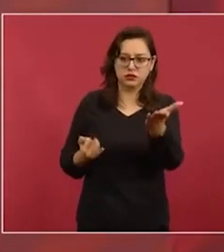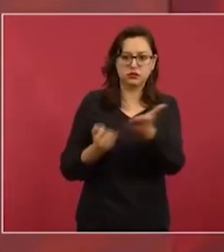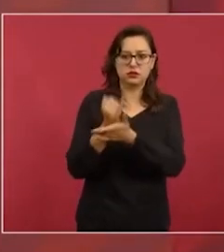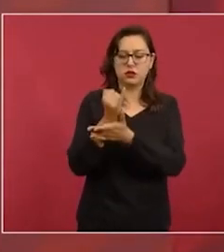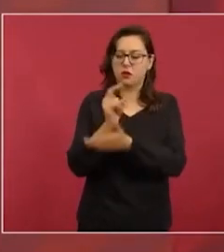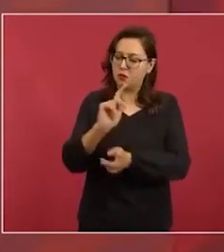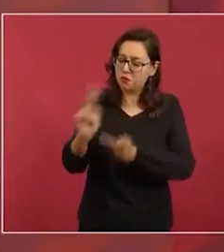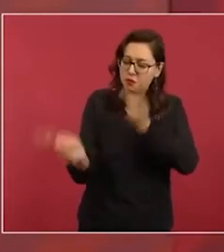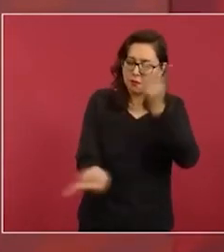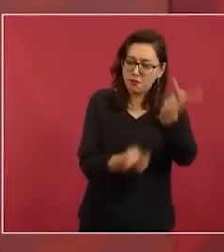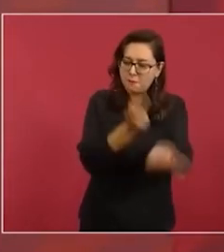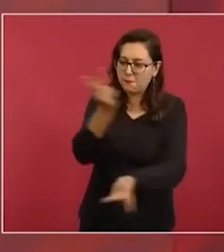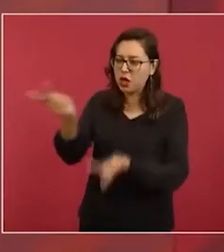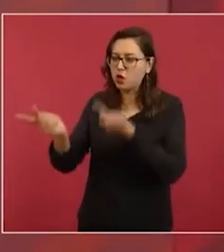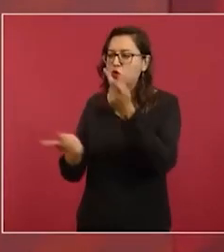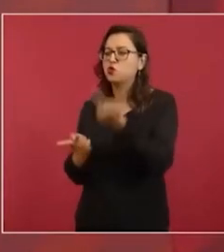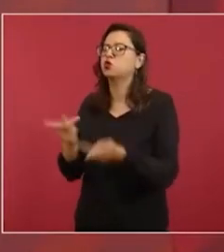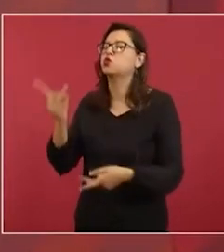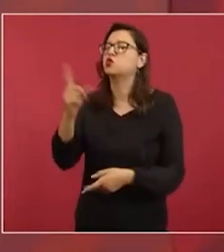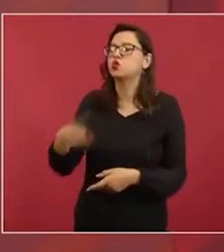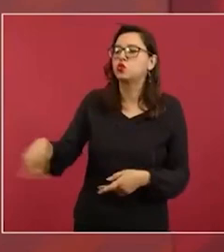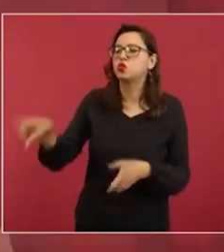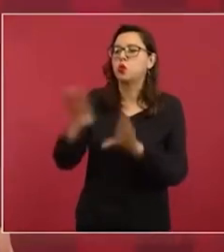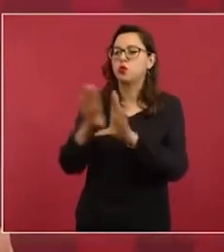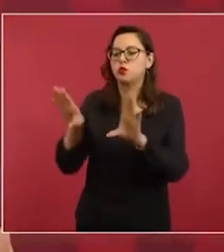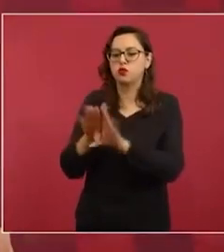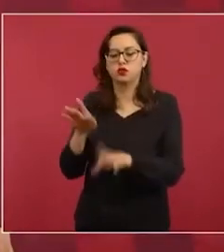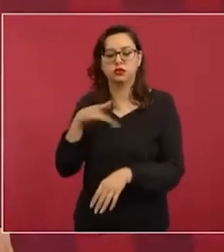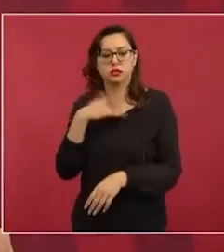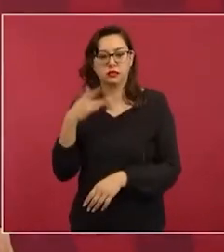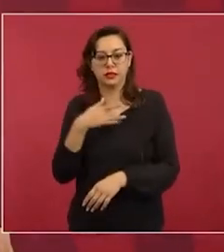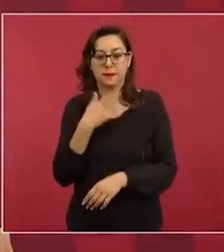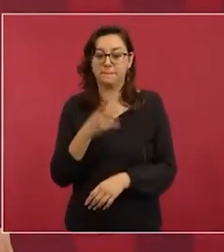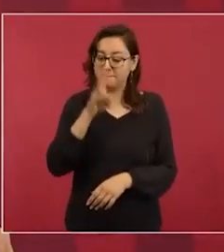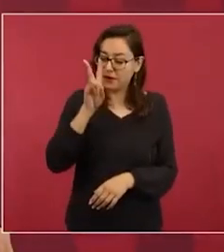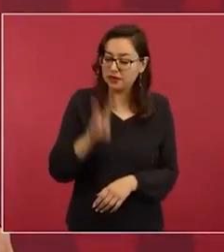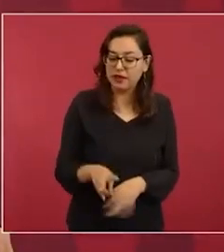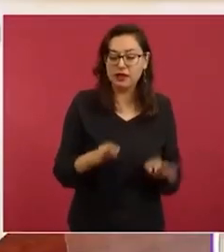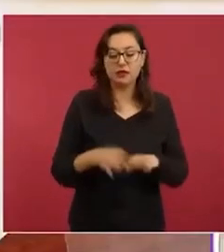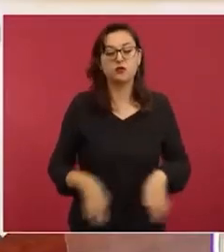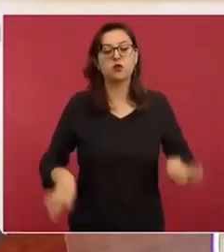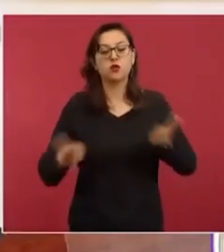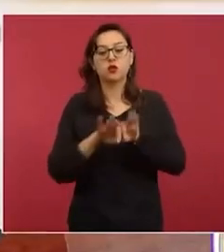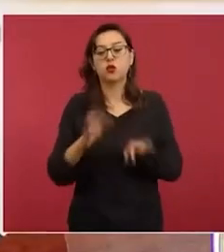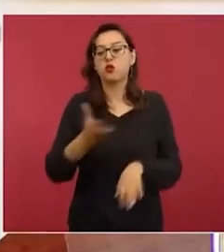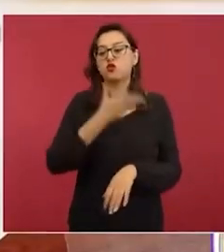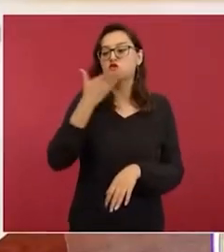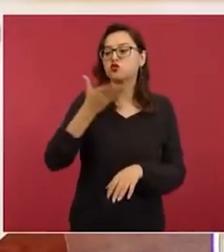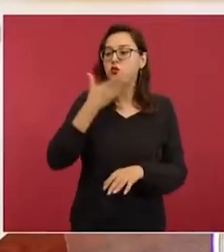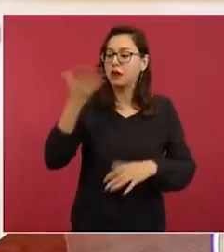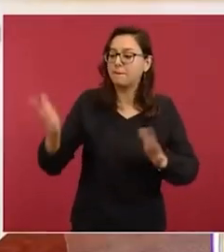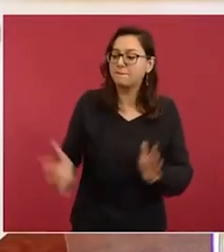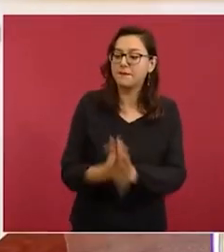Que se establezca el hábito democrático. Eso es lo más importante. No quién gana.